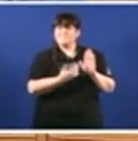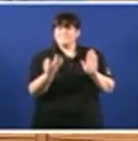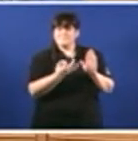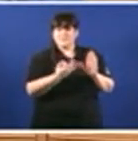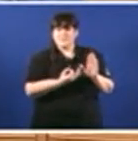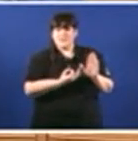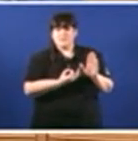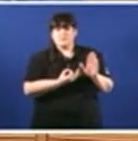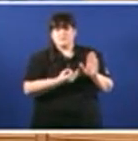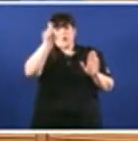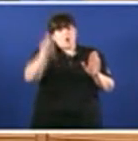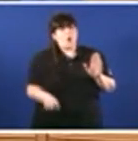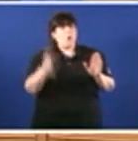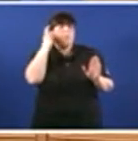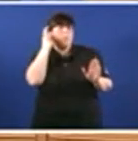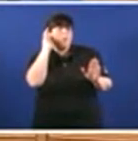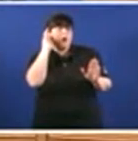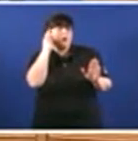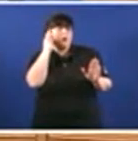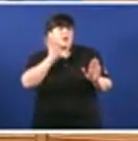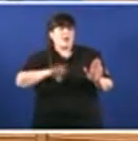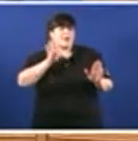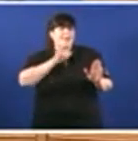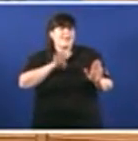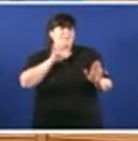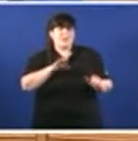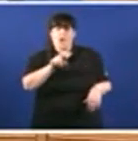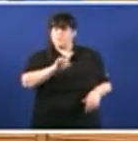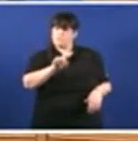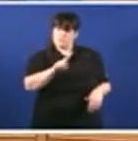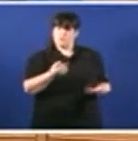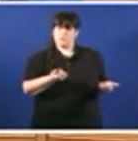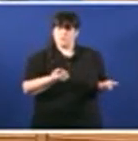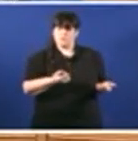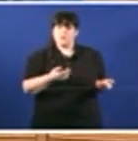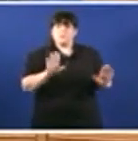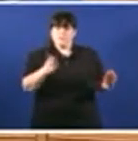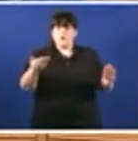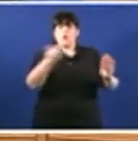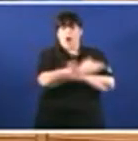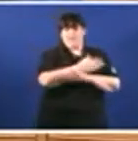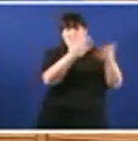pola interrupción voluntaria do embarazo que estaba no texto vixente do Partido Socialista moita grazo Partido Socialista